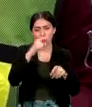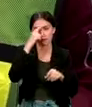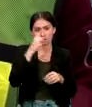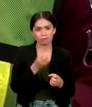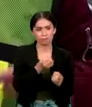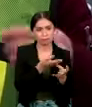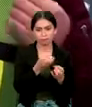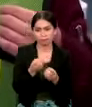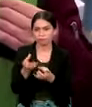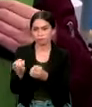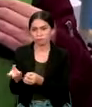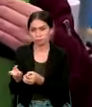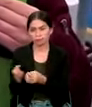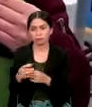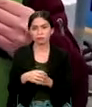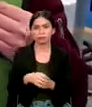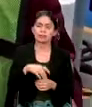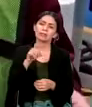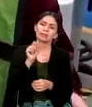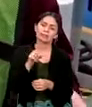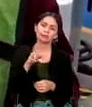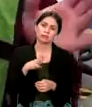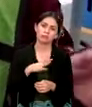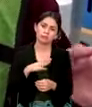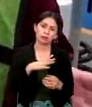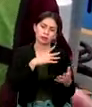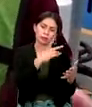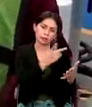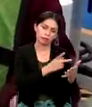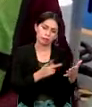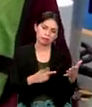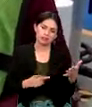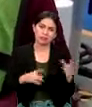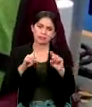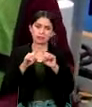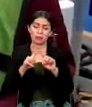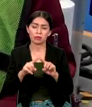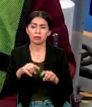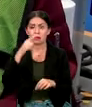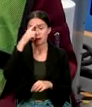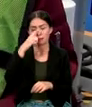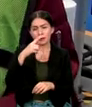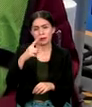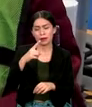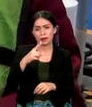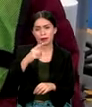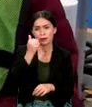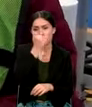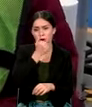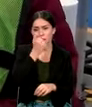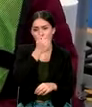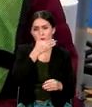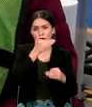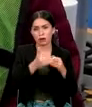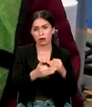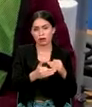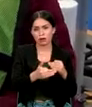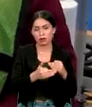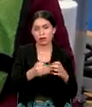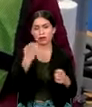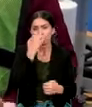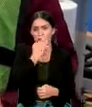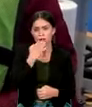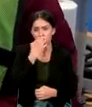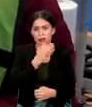Además, contamos con otras estrategias para que nuestros alumnos y egresados cuenten con las herramientas y habilidades necesarias para su inserción laboral,